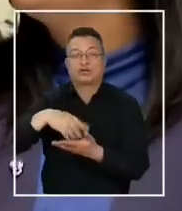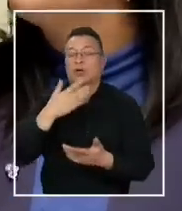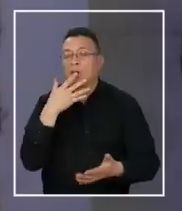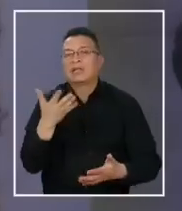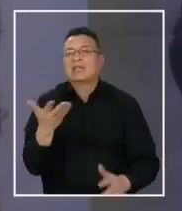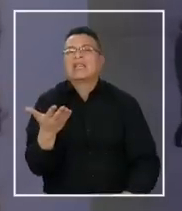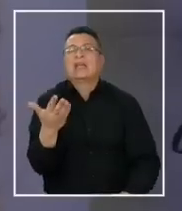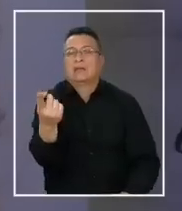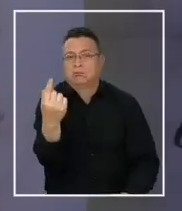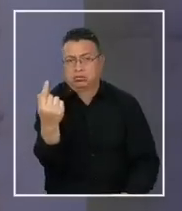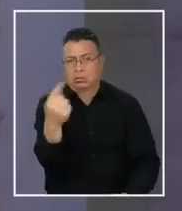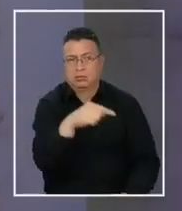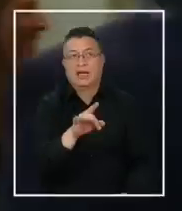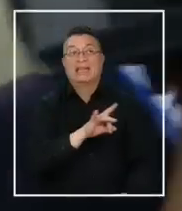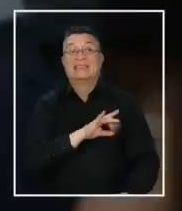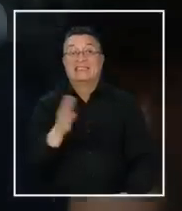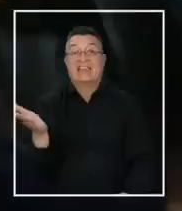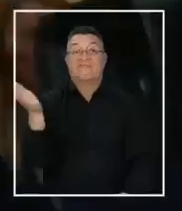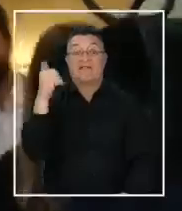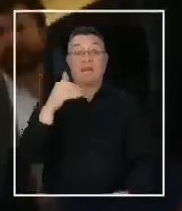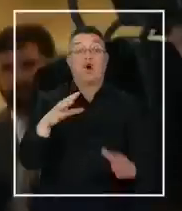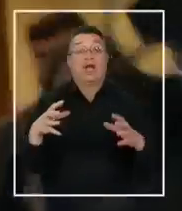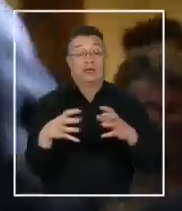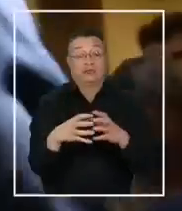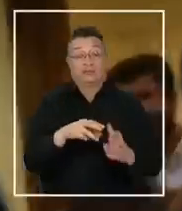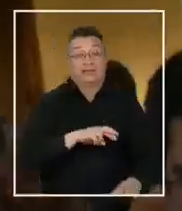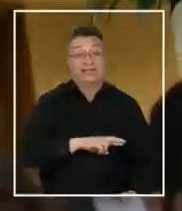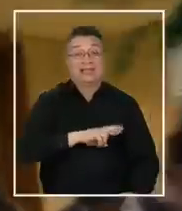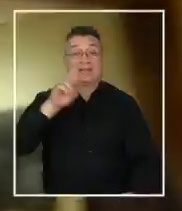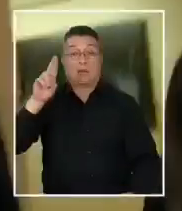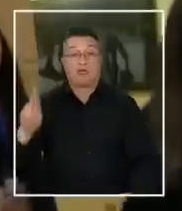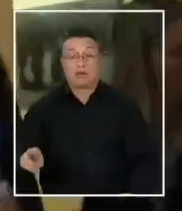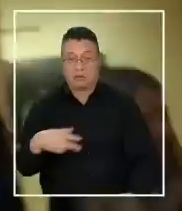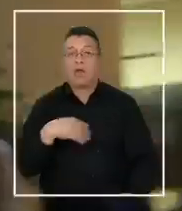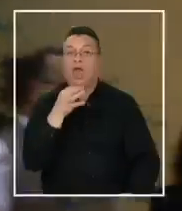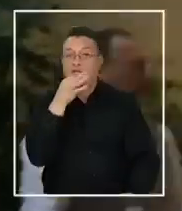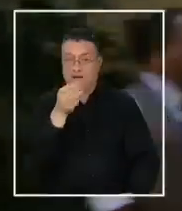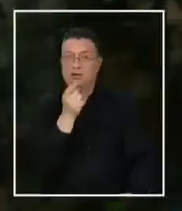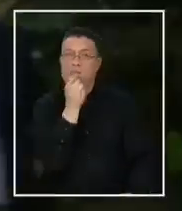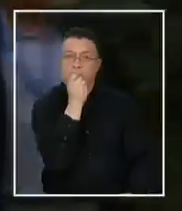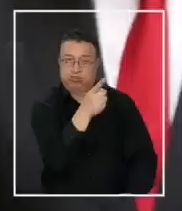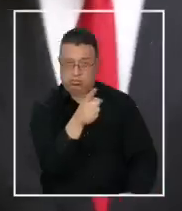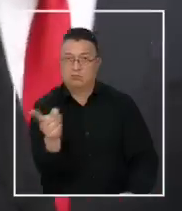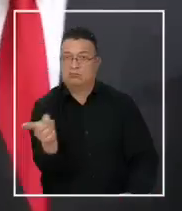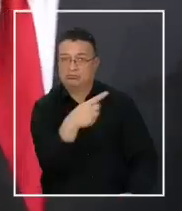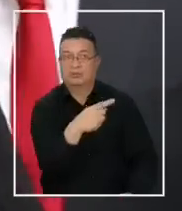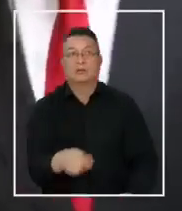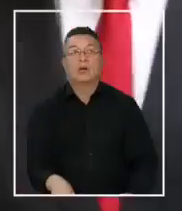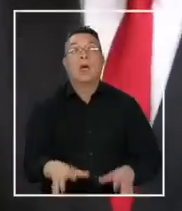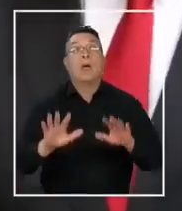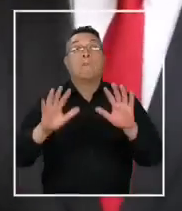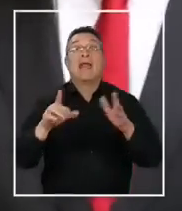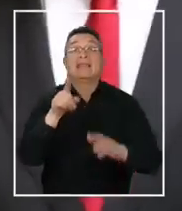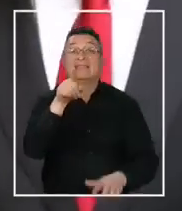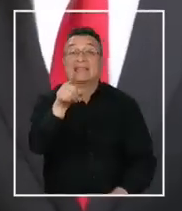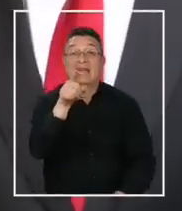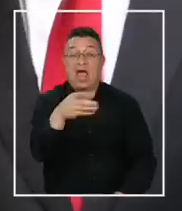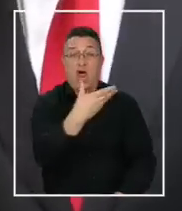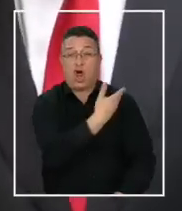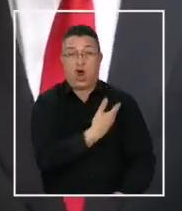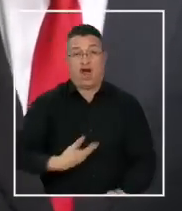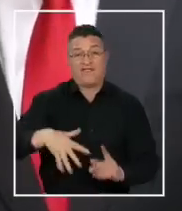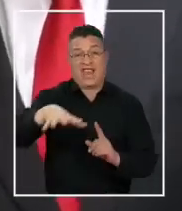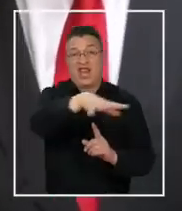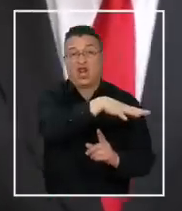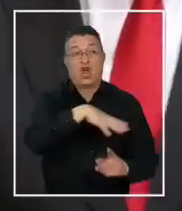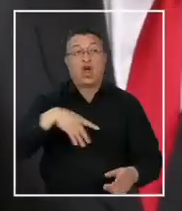gestión. Chile Vamos y el Partido Republicano anunciaron una interpelación en su contra. Al parecer el gobierno no tiene